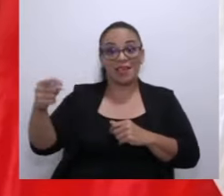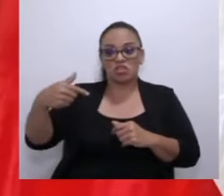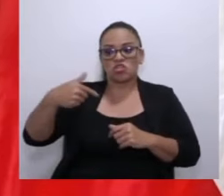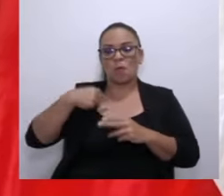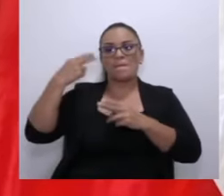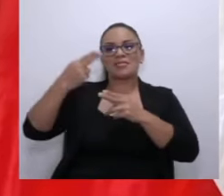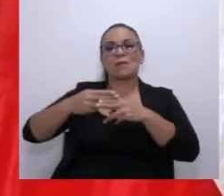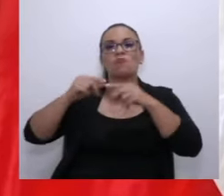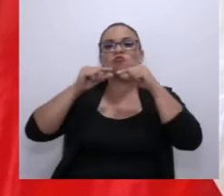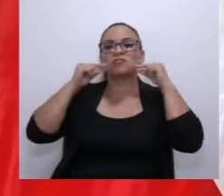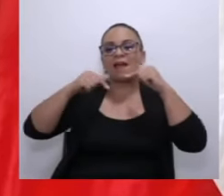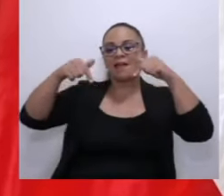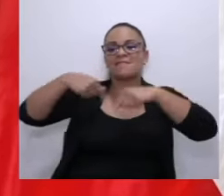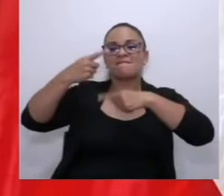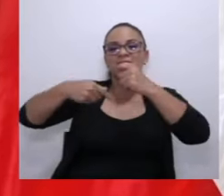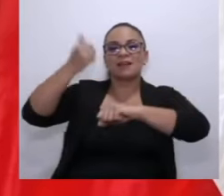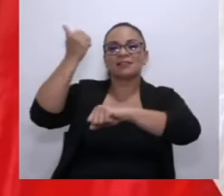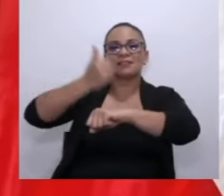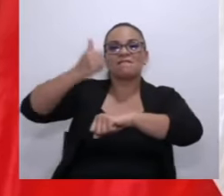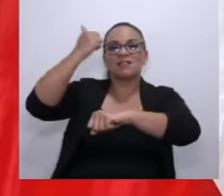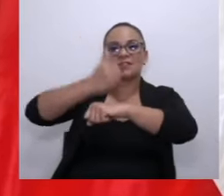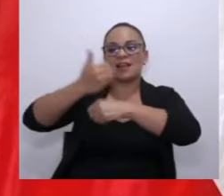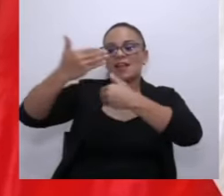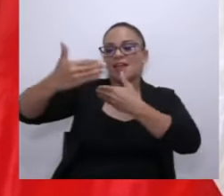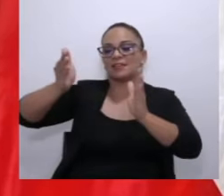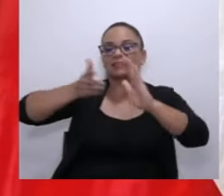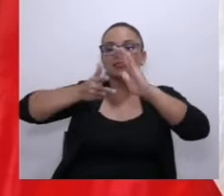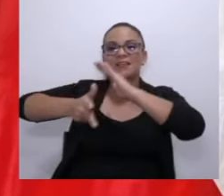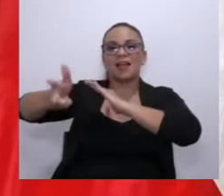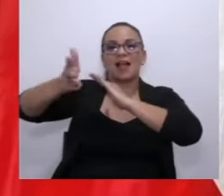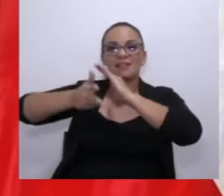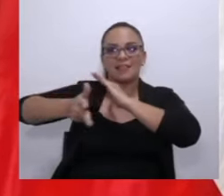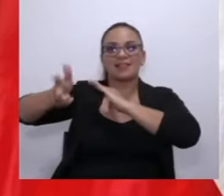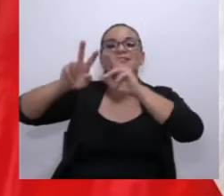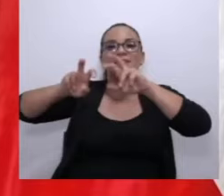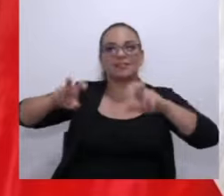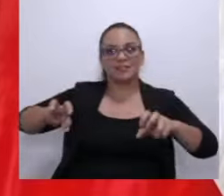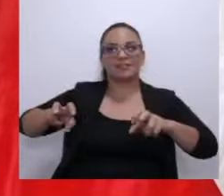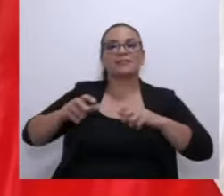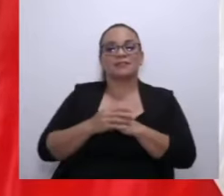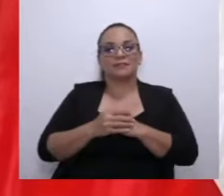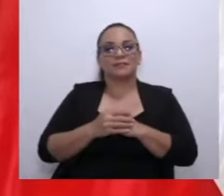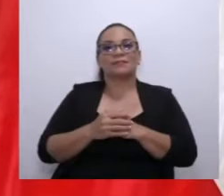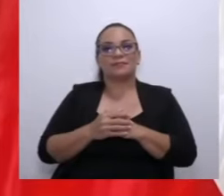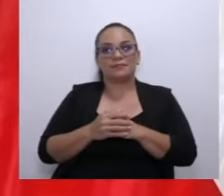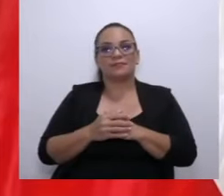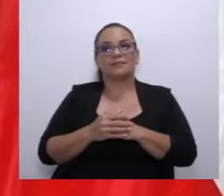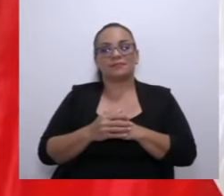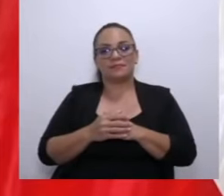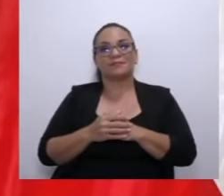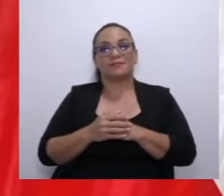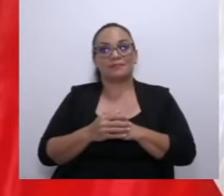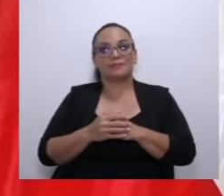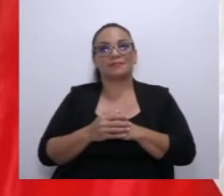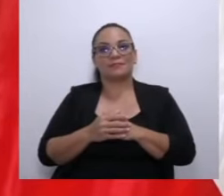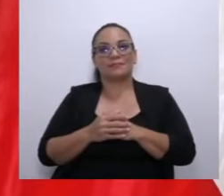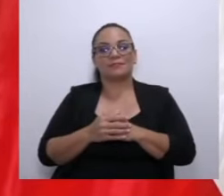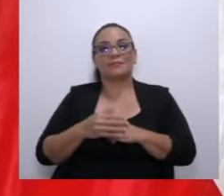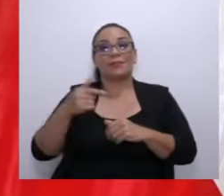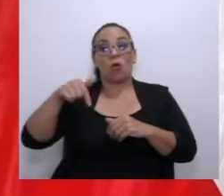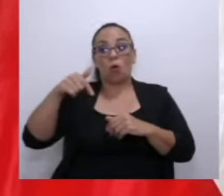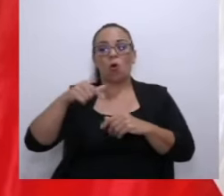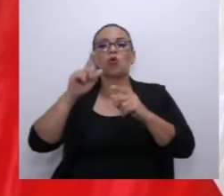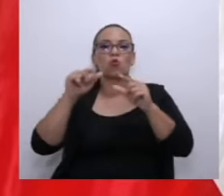aquí va a haber escáneres. Hoy andan un grupo de gente que tal vez, mejor ni anunciarlo,